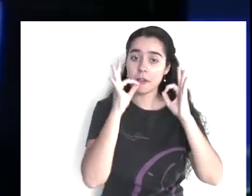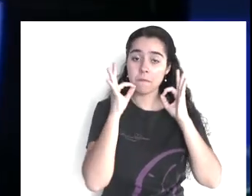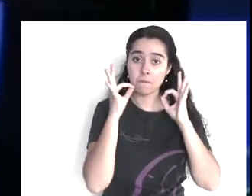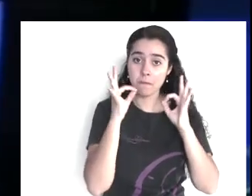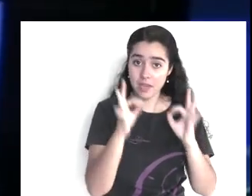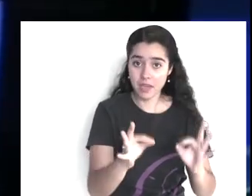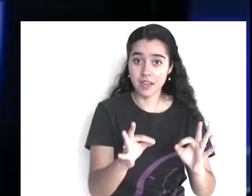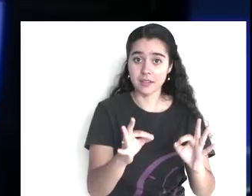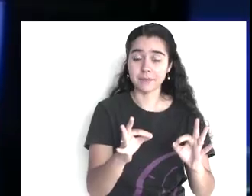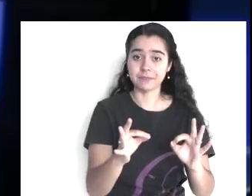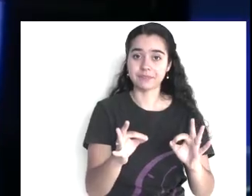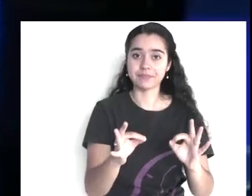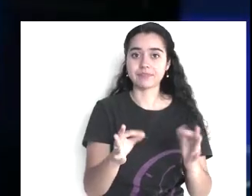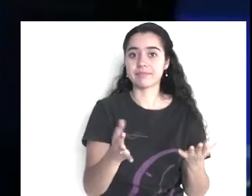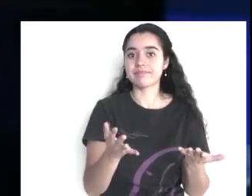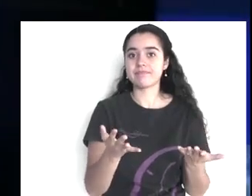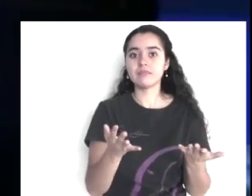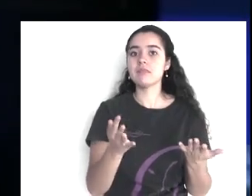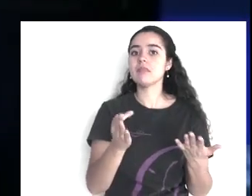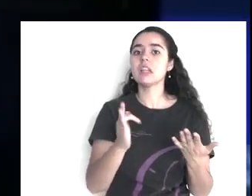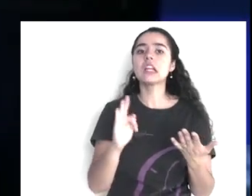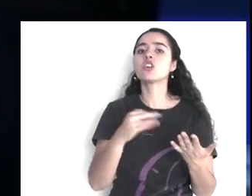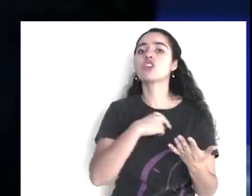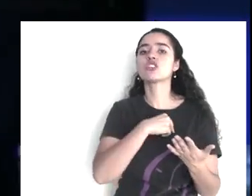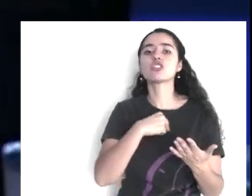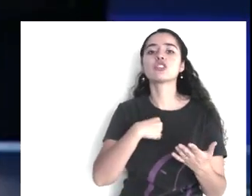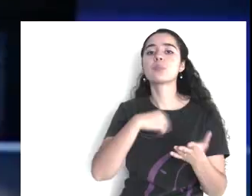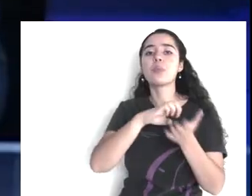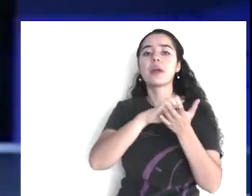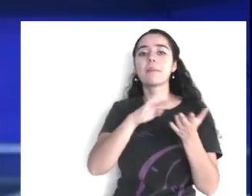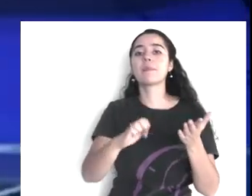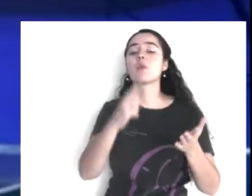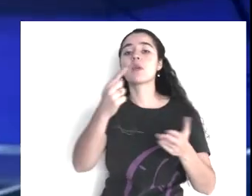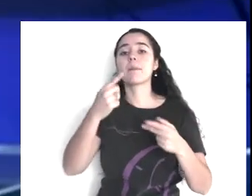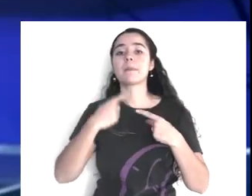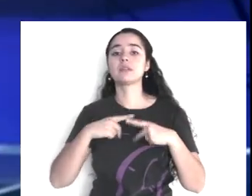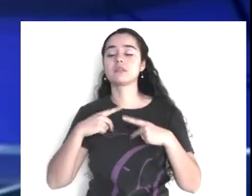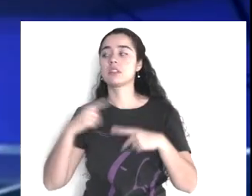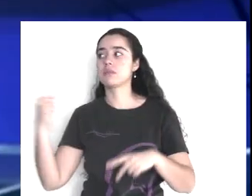tamaño, ¿por qué? ¿todo por qué? por la precipitación,